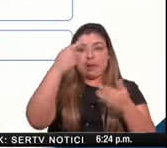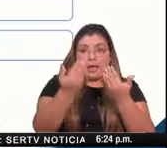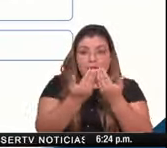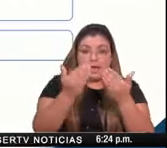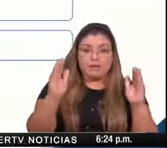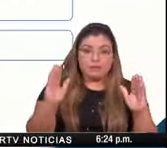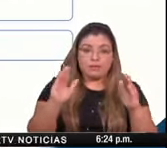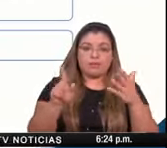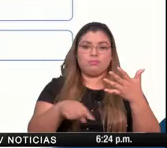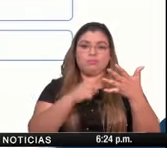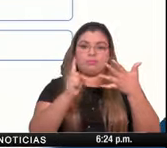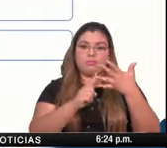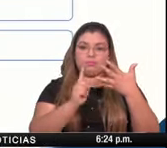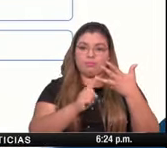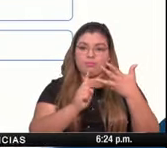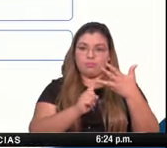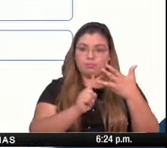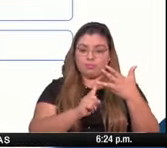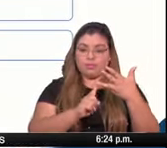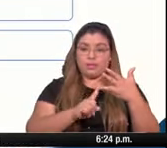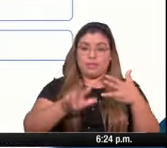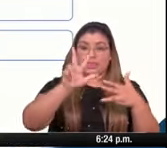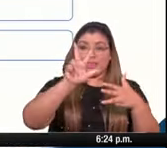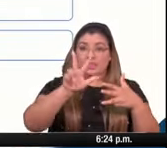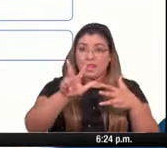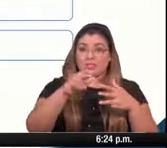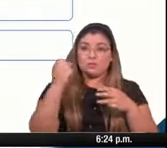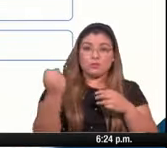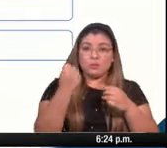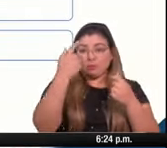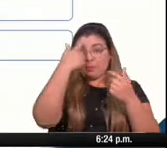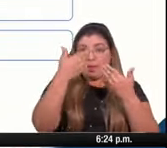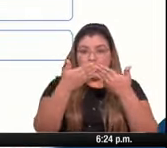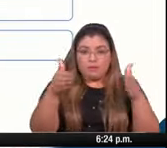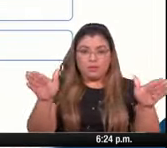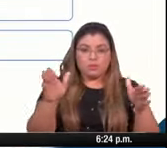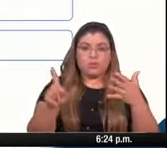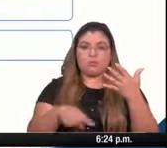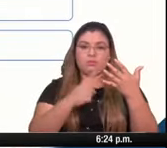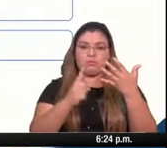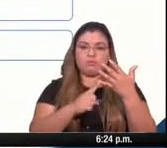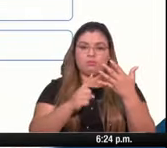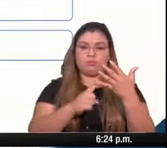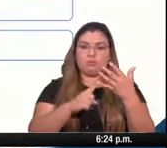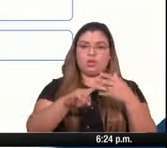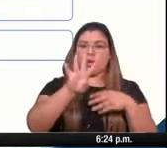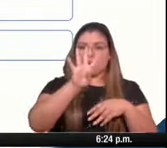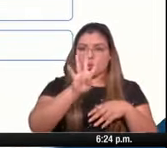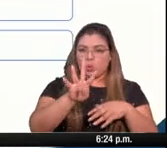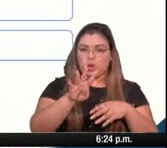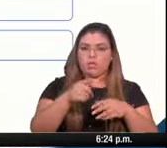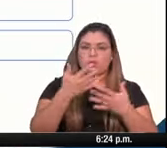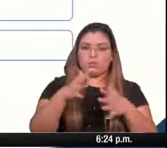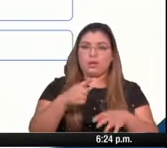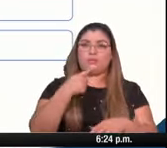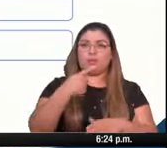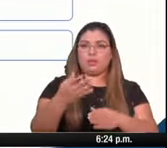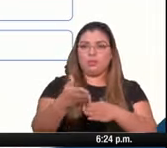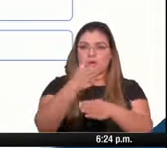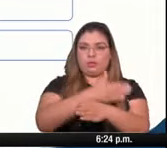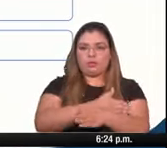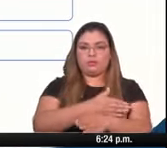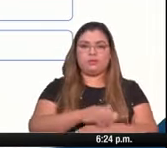la apertura el desborde de tres indicadores para la apertura y el desborde de los cuatro indicadores que ya hemos